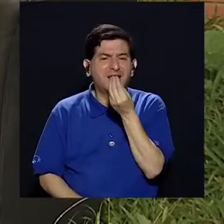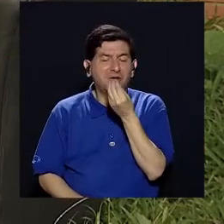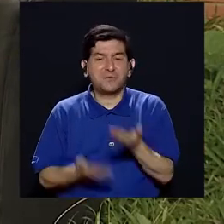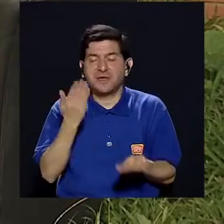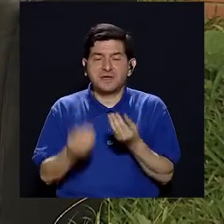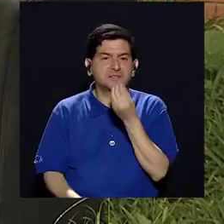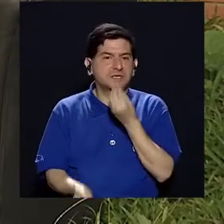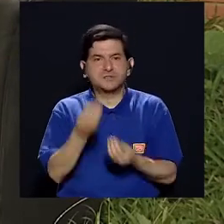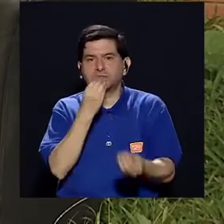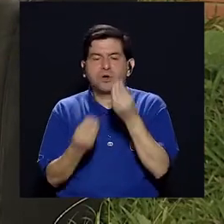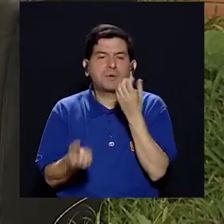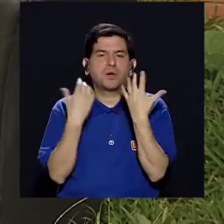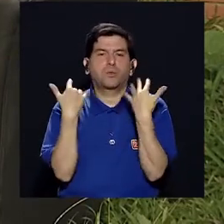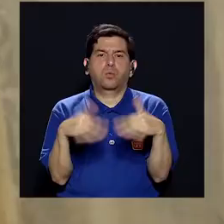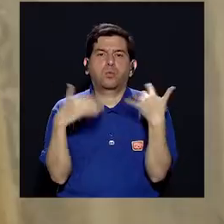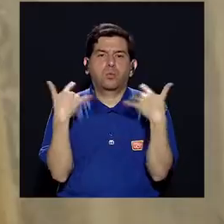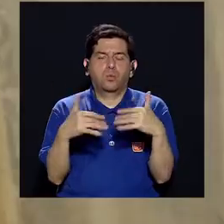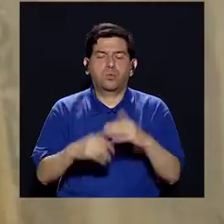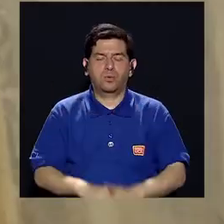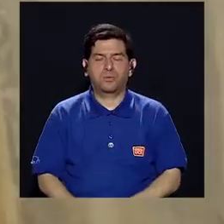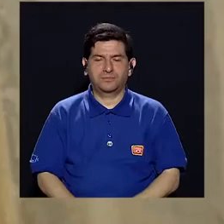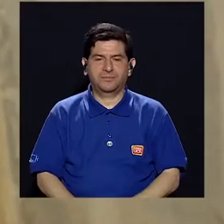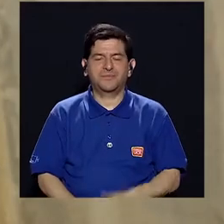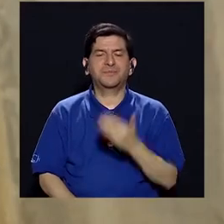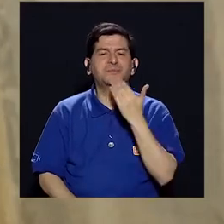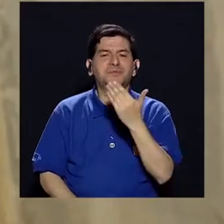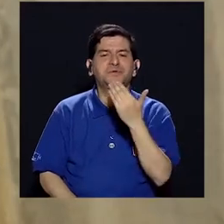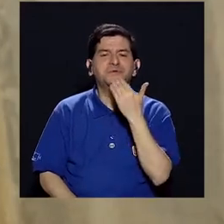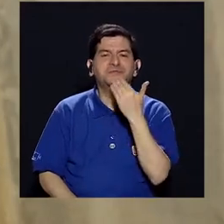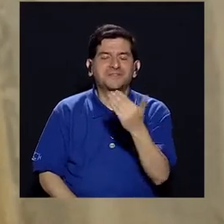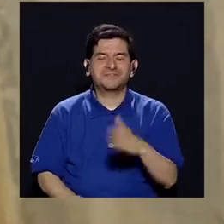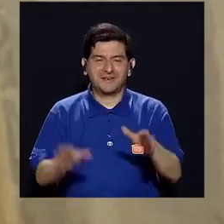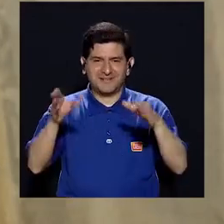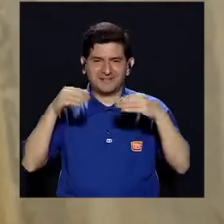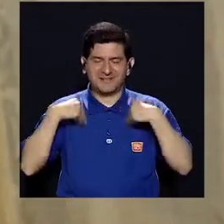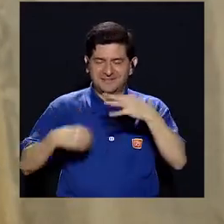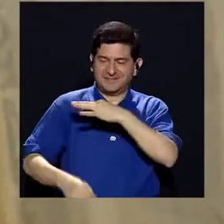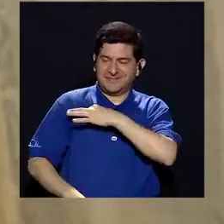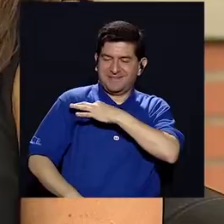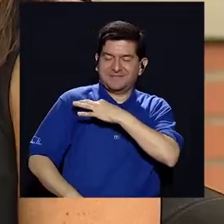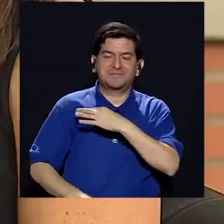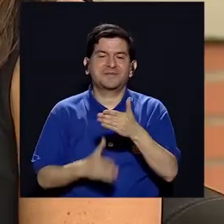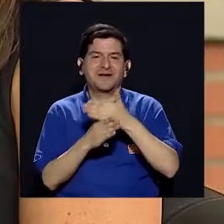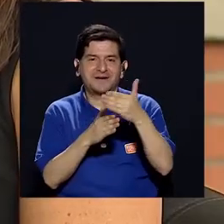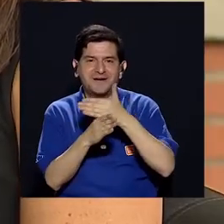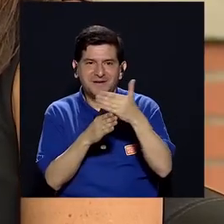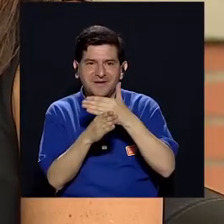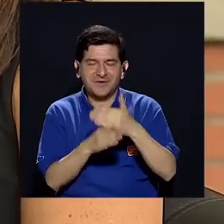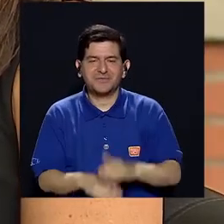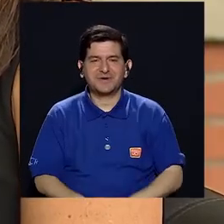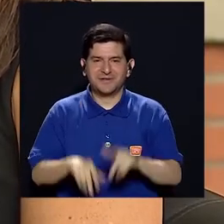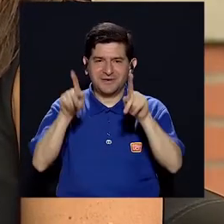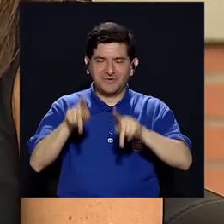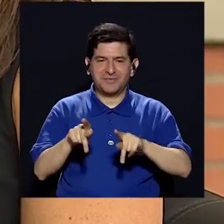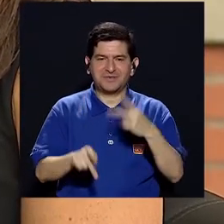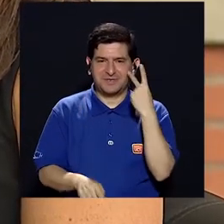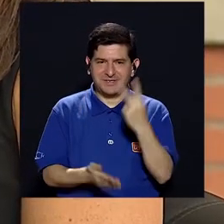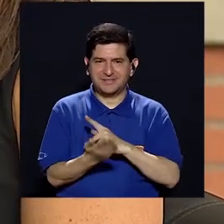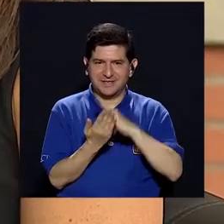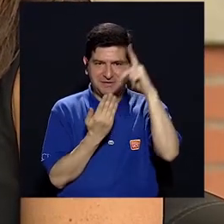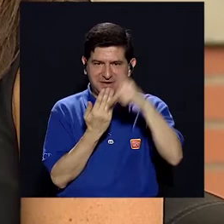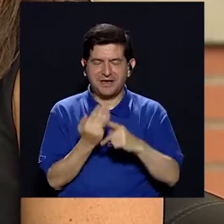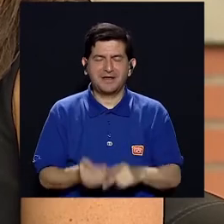alimentos y tal vez voy a comer más de lo que mi cuerpo necesita. Aurora, muchísimas gracias de verdad por haber aceptado la invitación y por haber compartido con los